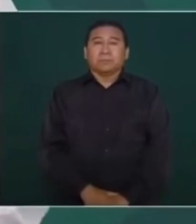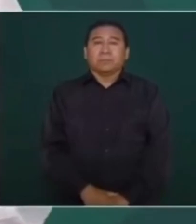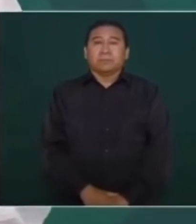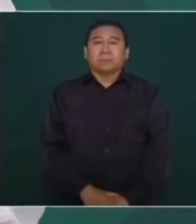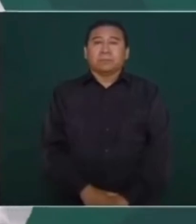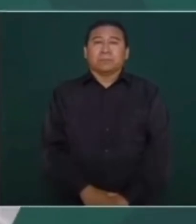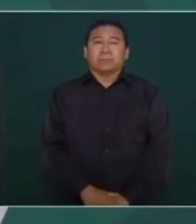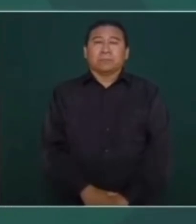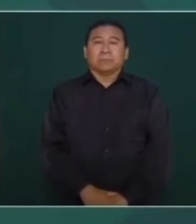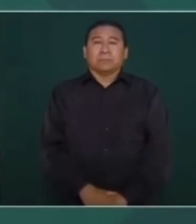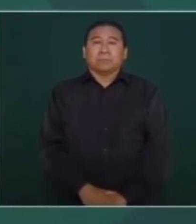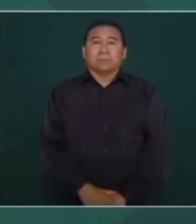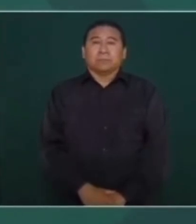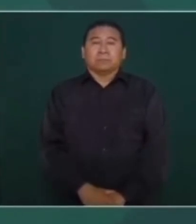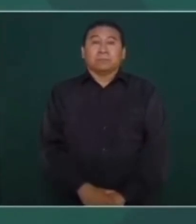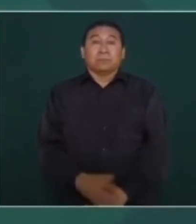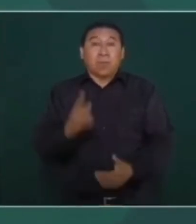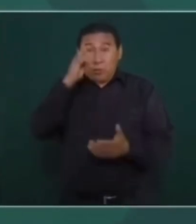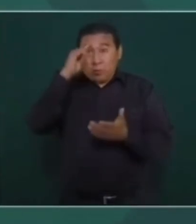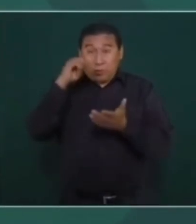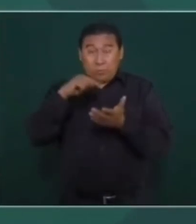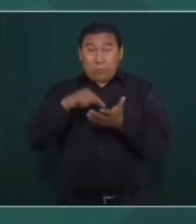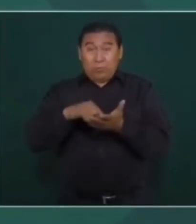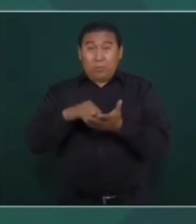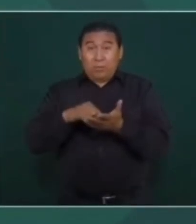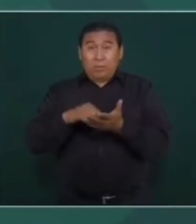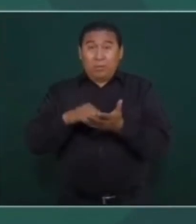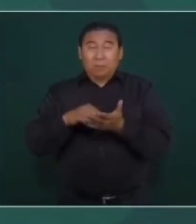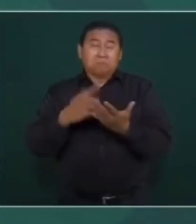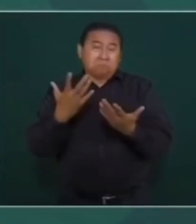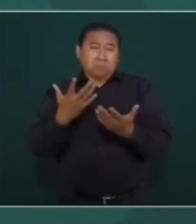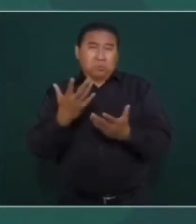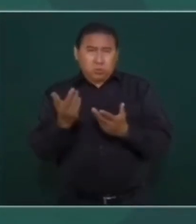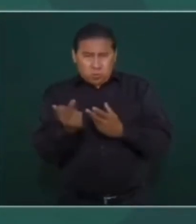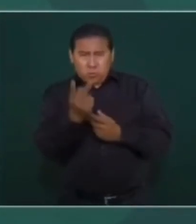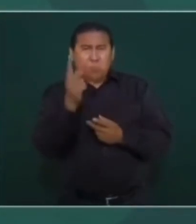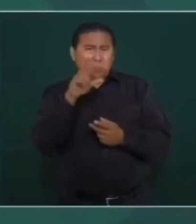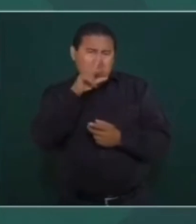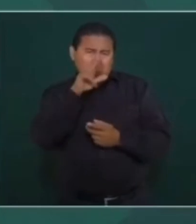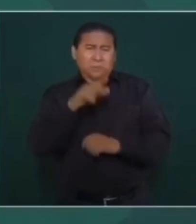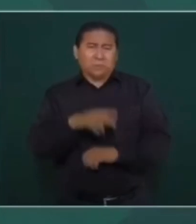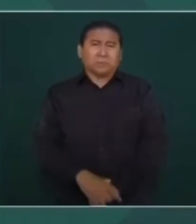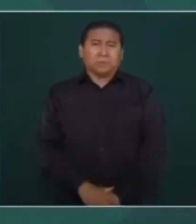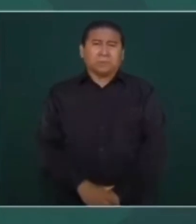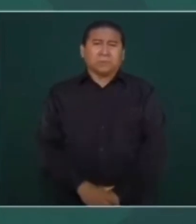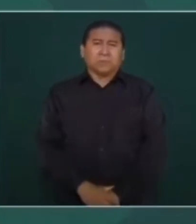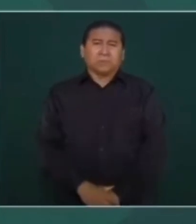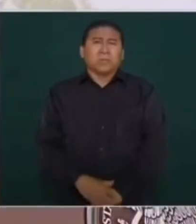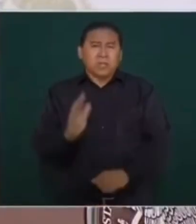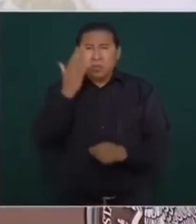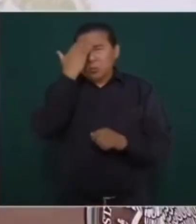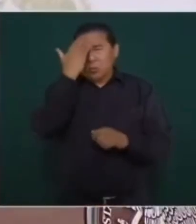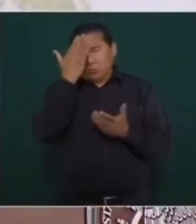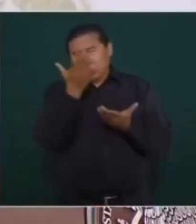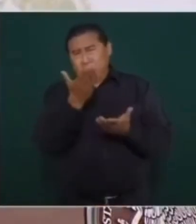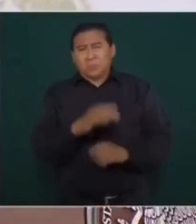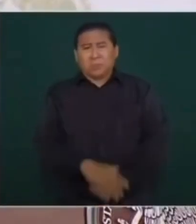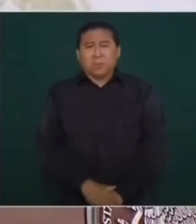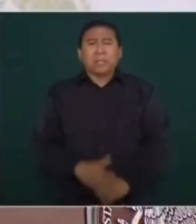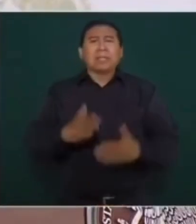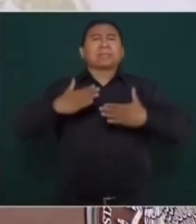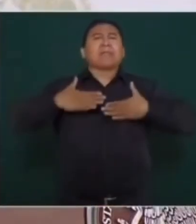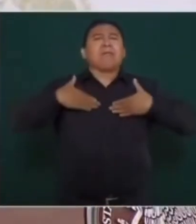Mira, yo creo que es legítima tu preocupación, porque te conozco, pero ten